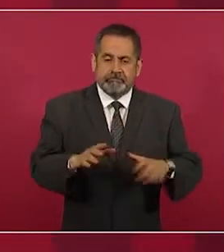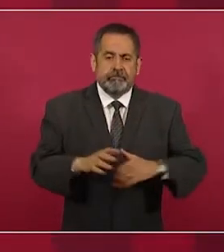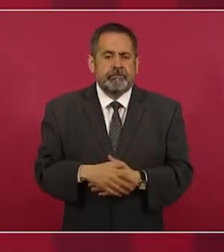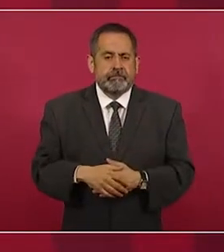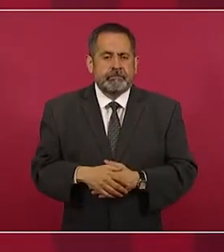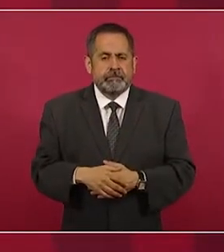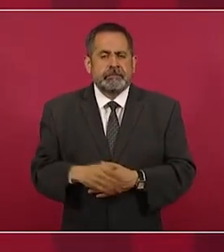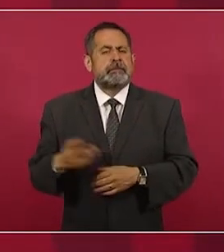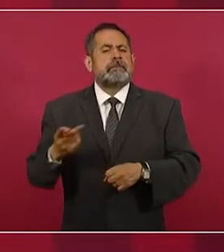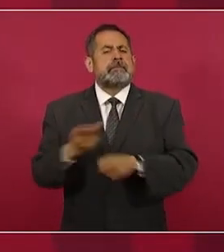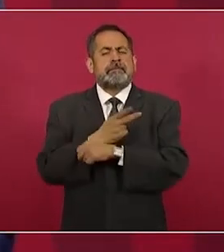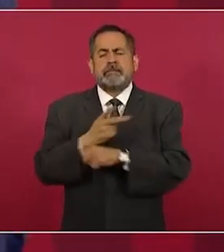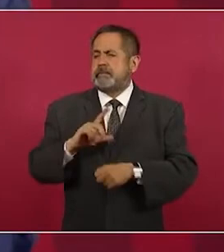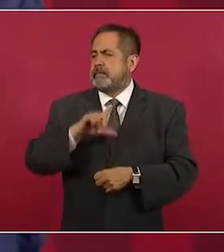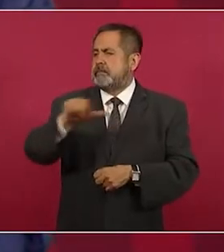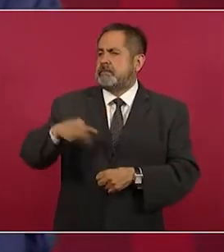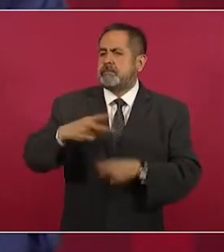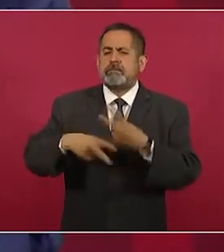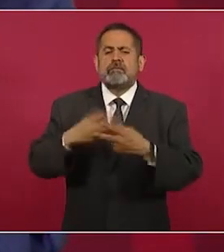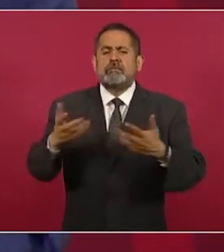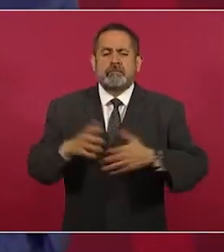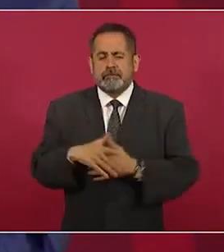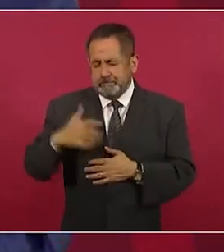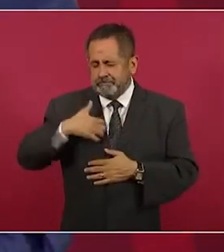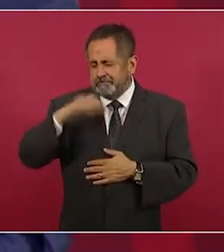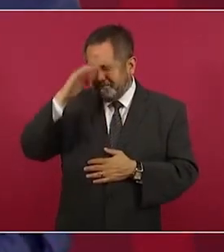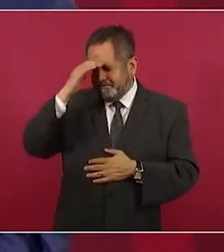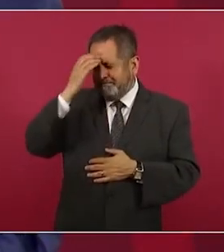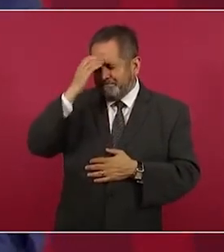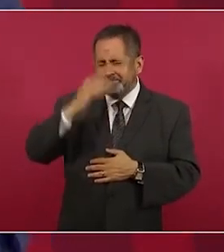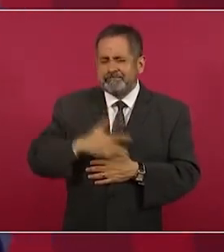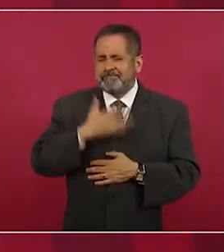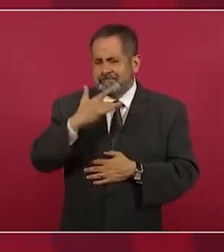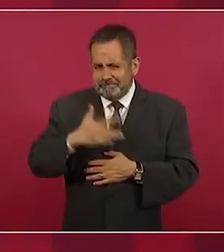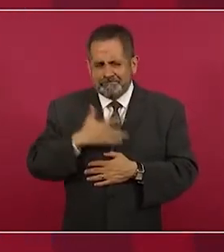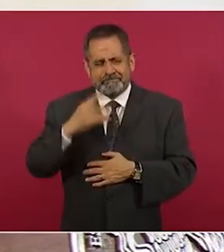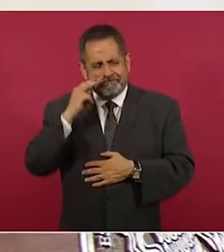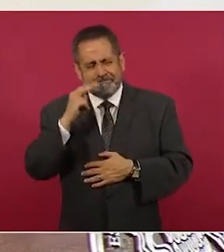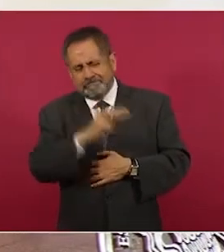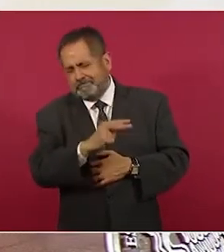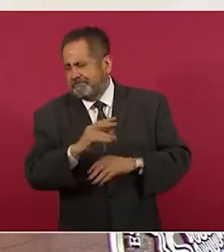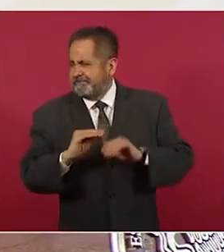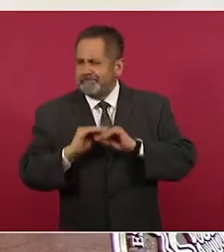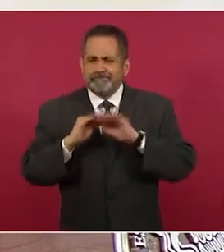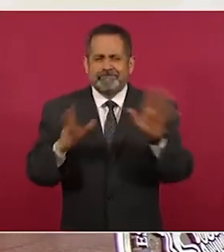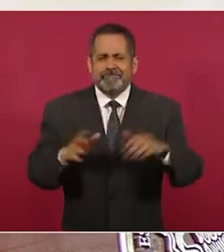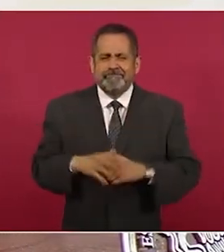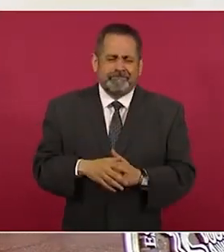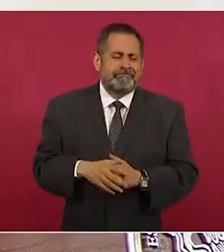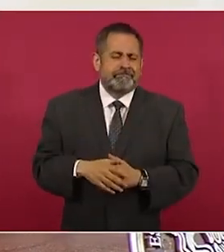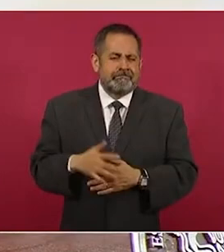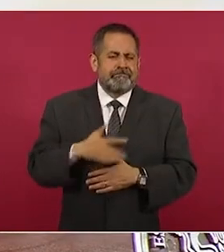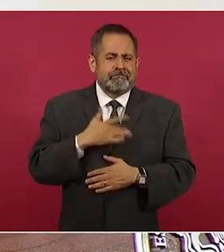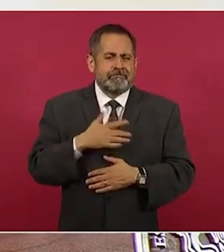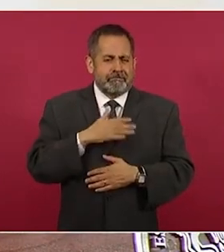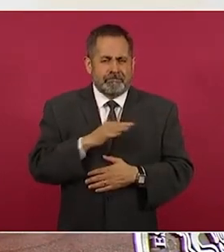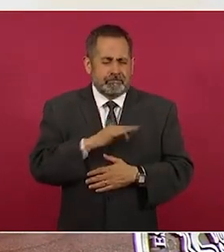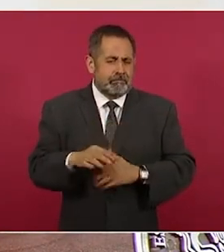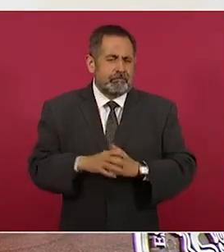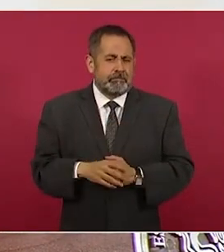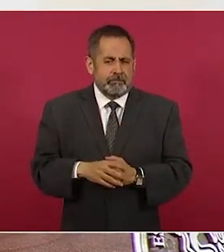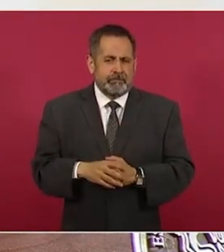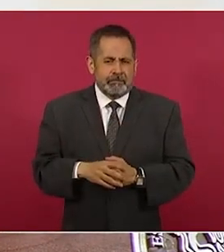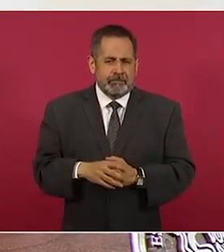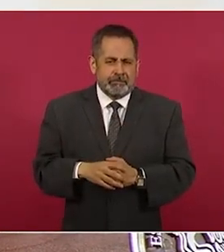Comentaba yo que ya veíamos venir esto. Claro, claro, se